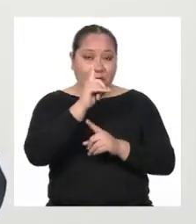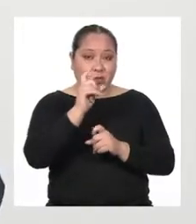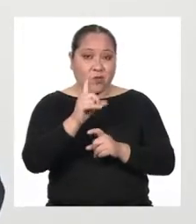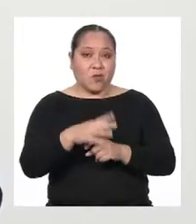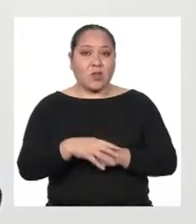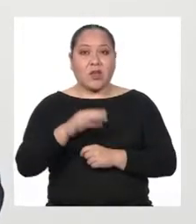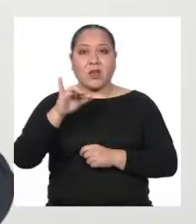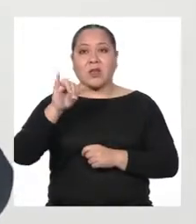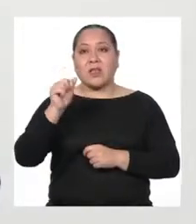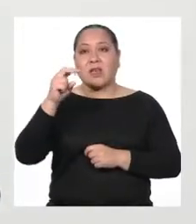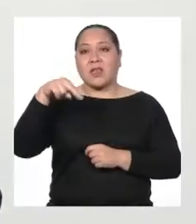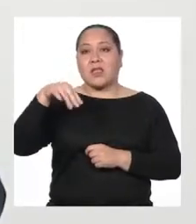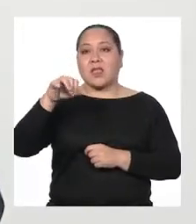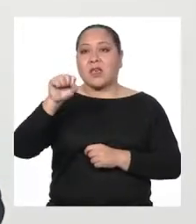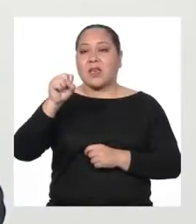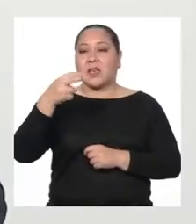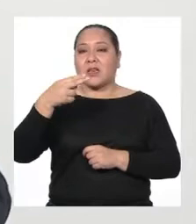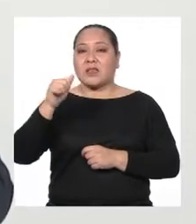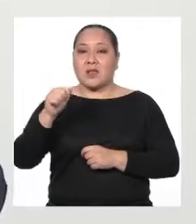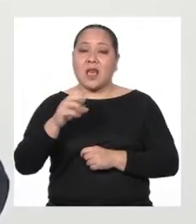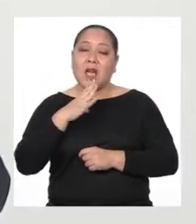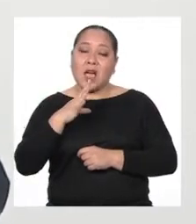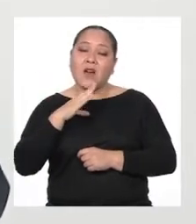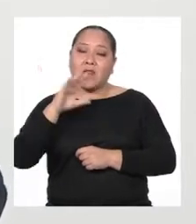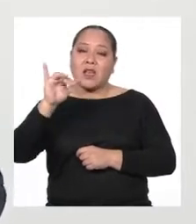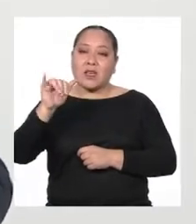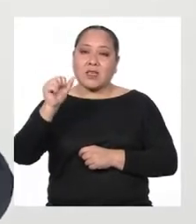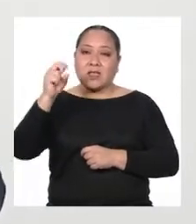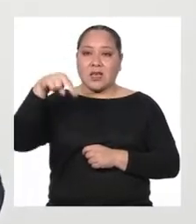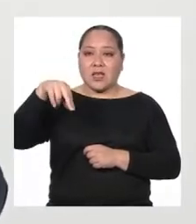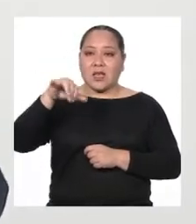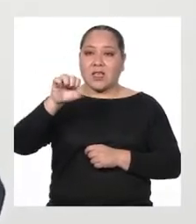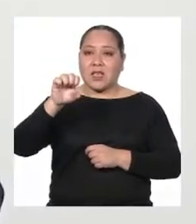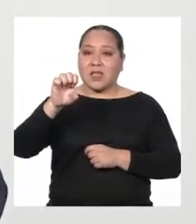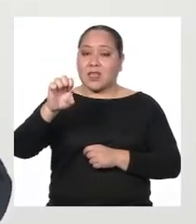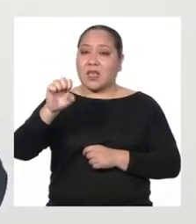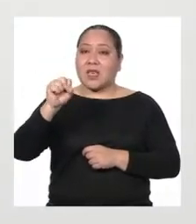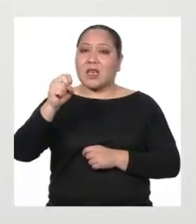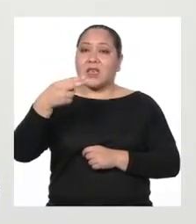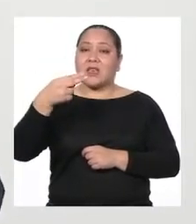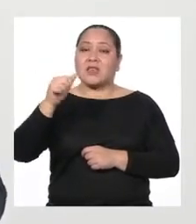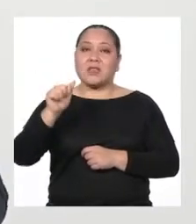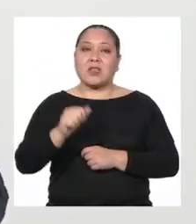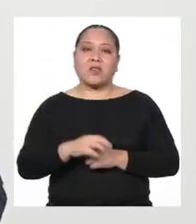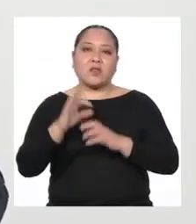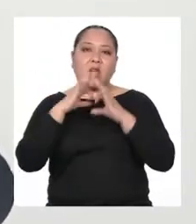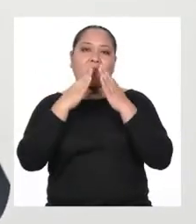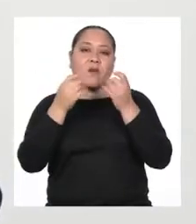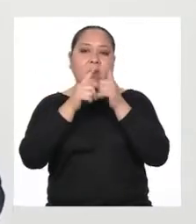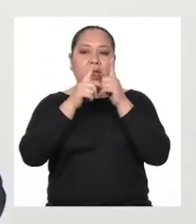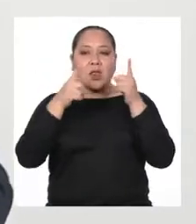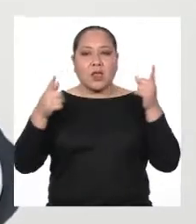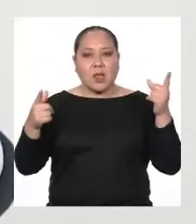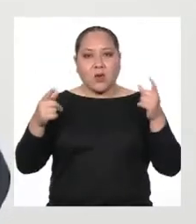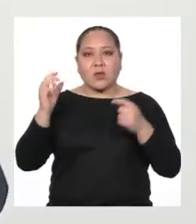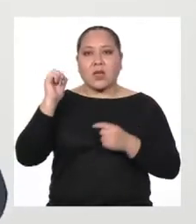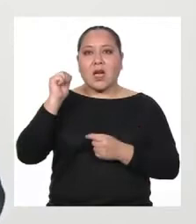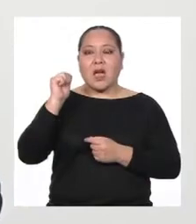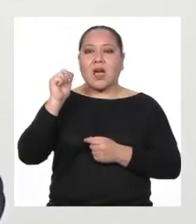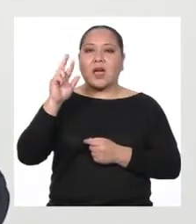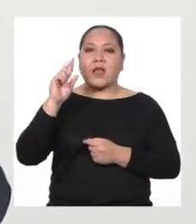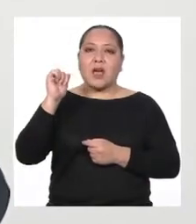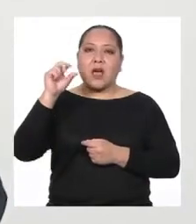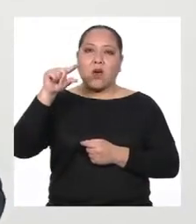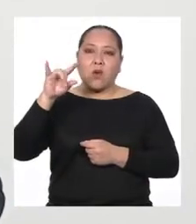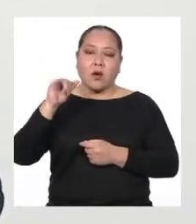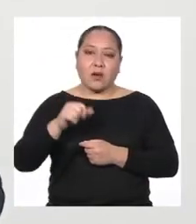Los Yanesha hablan el Yanesha Que pertenece al Arawak Una familia lingüística presente en gran